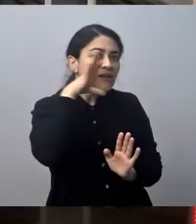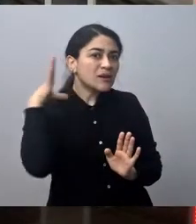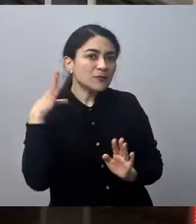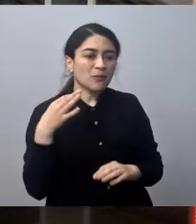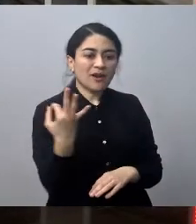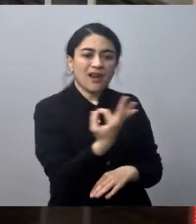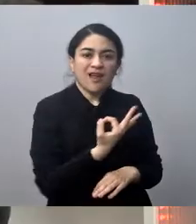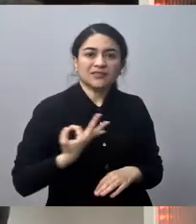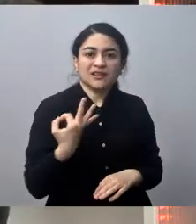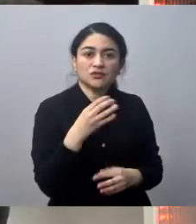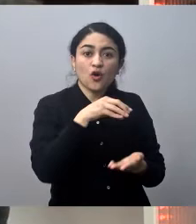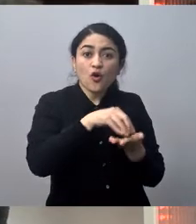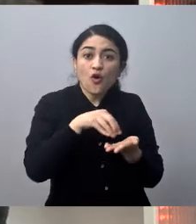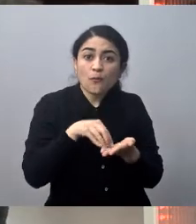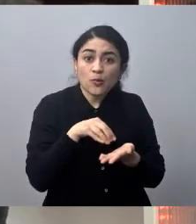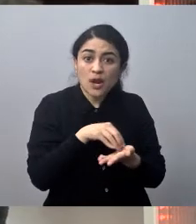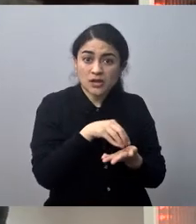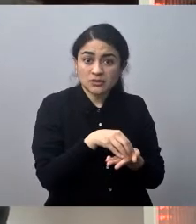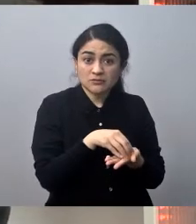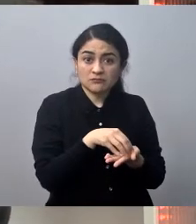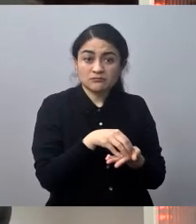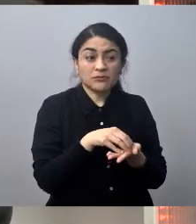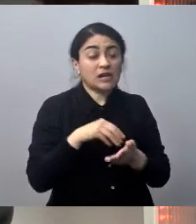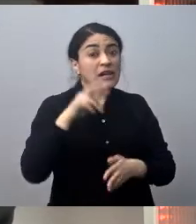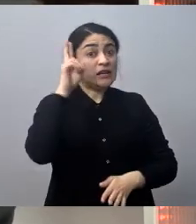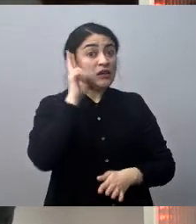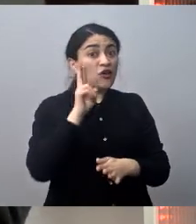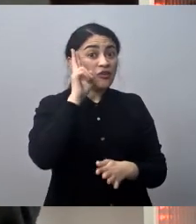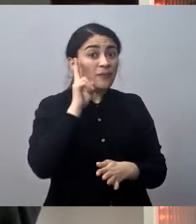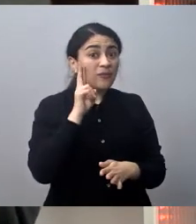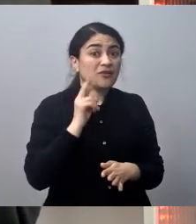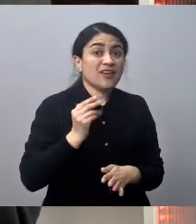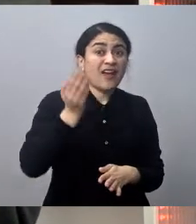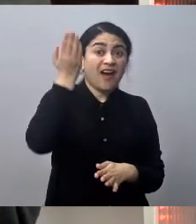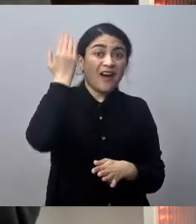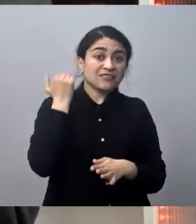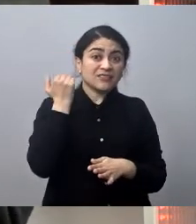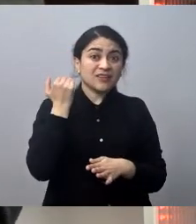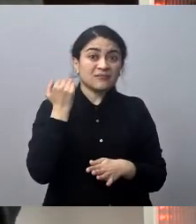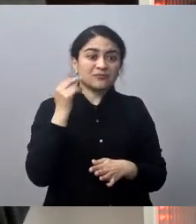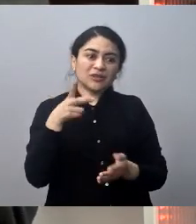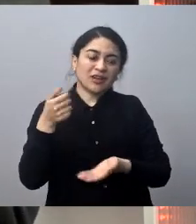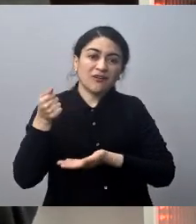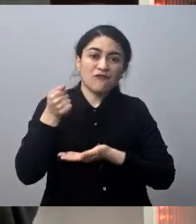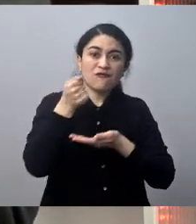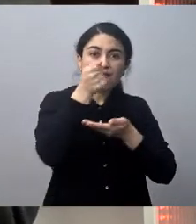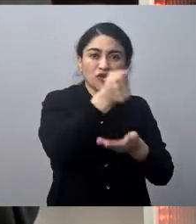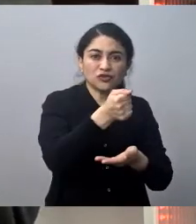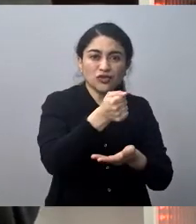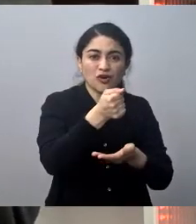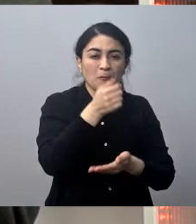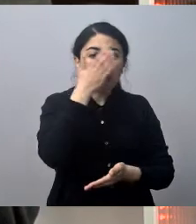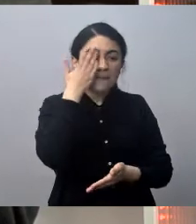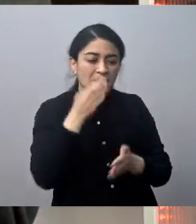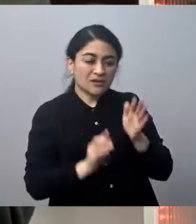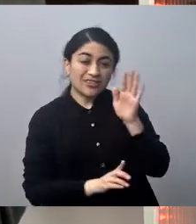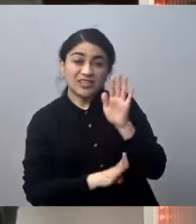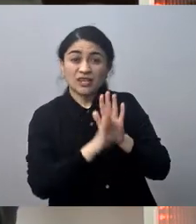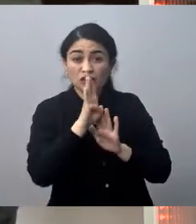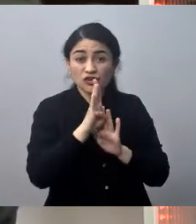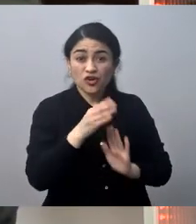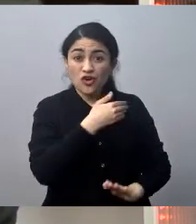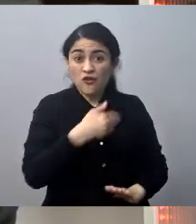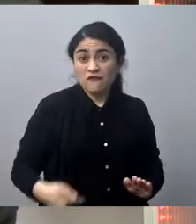para las tres comunas, porque recordemos que el anterior, no es cierto, por una cuestión de fondo y mal